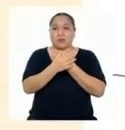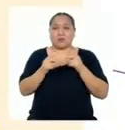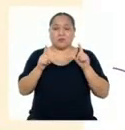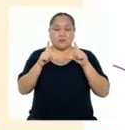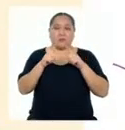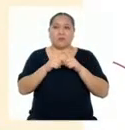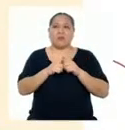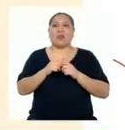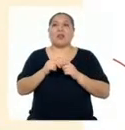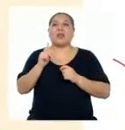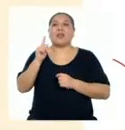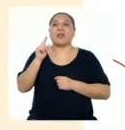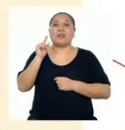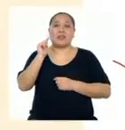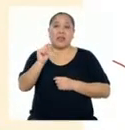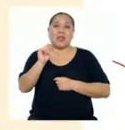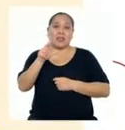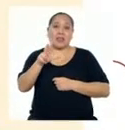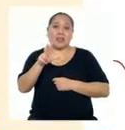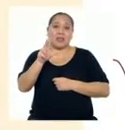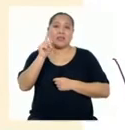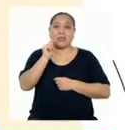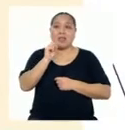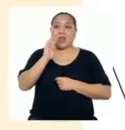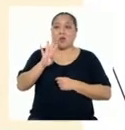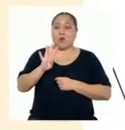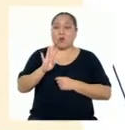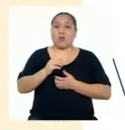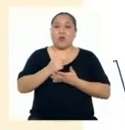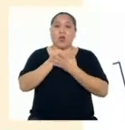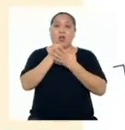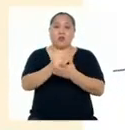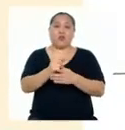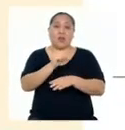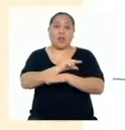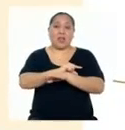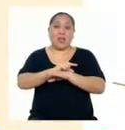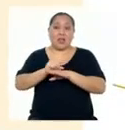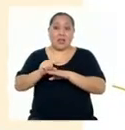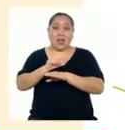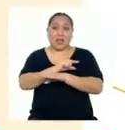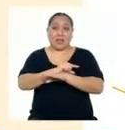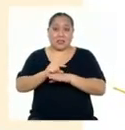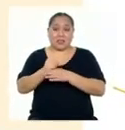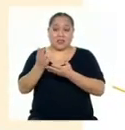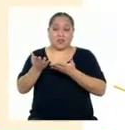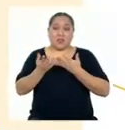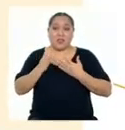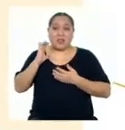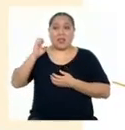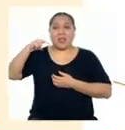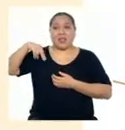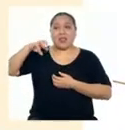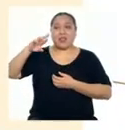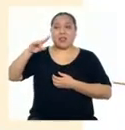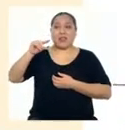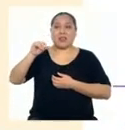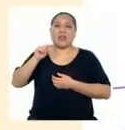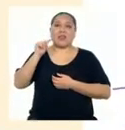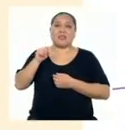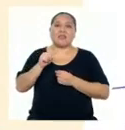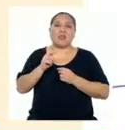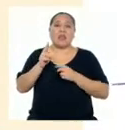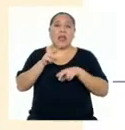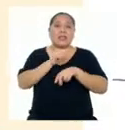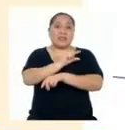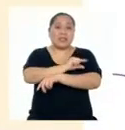T3 y T4, está al tanto de que las grasas de nuestro cuerpo se desdoblen y nos brinden energía. Así, quemamos las